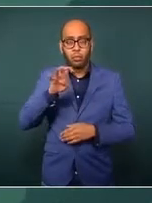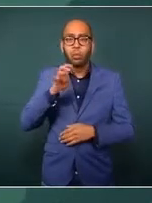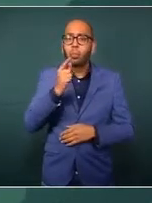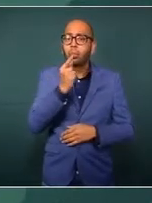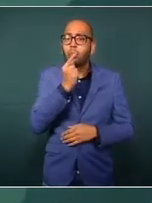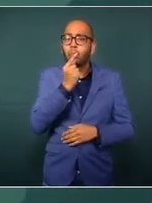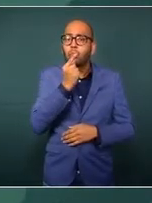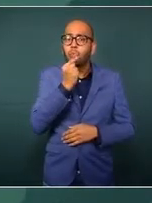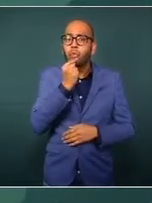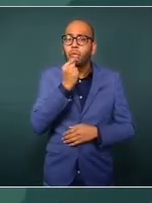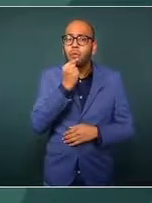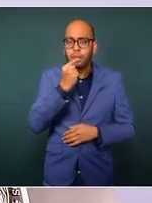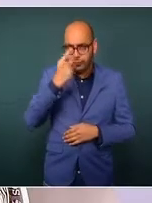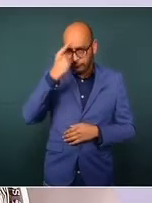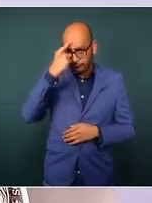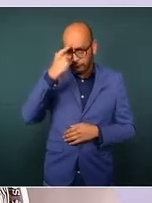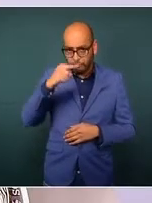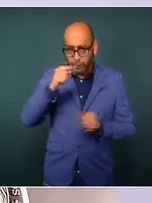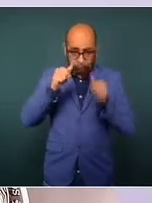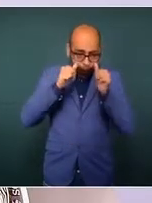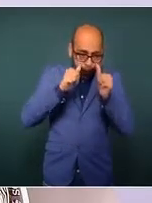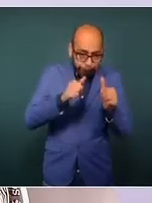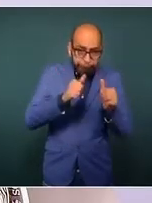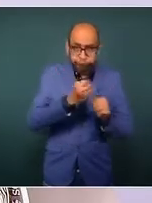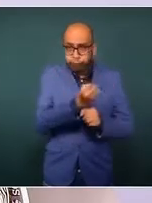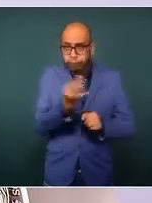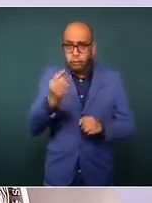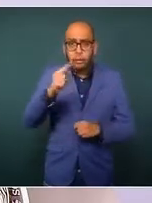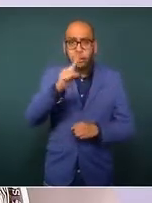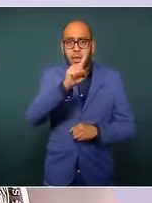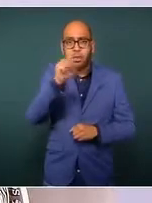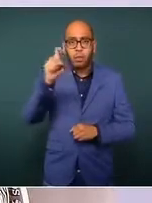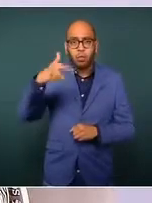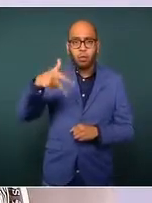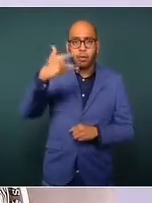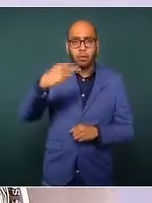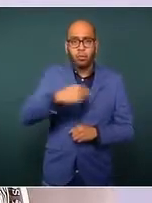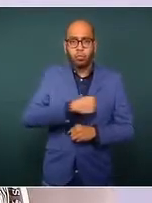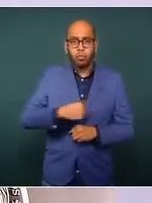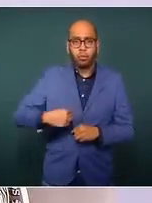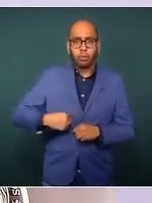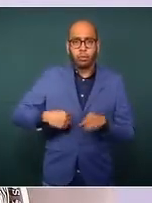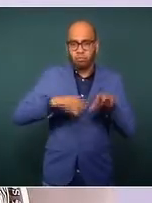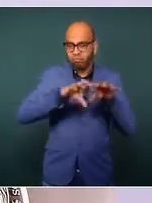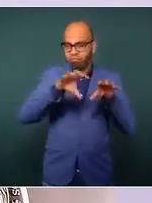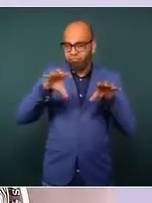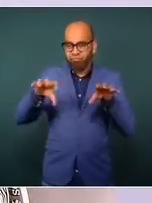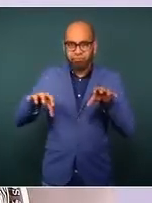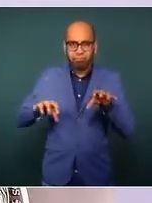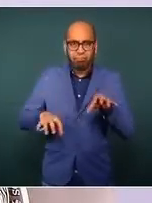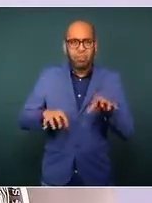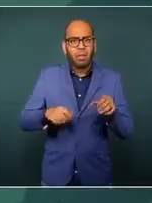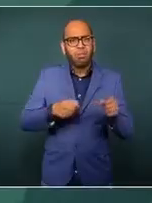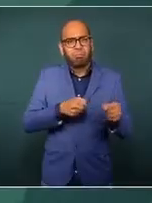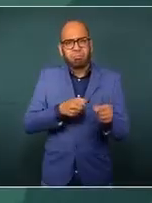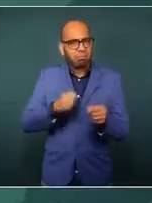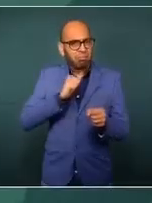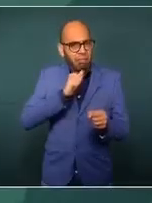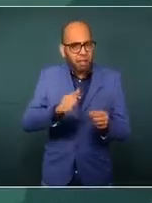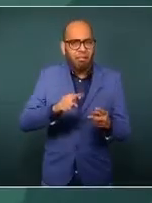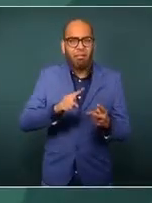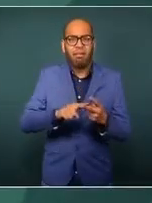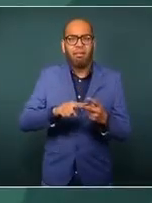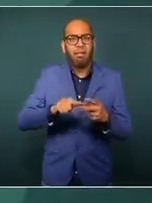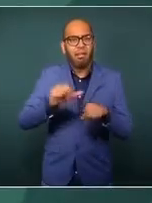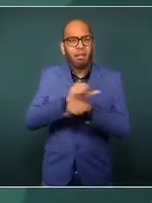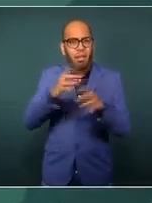para atender 113 municipios sin armamentos, sin vehículos, sin instalaciones.